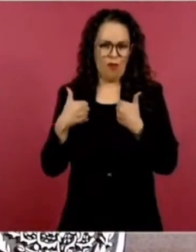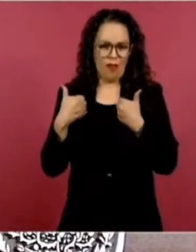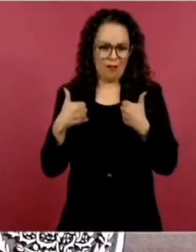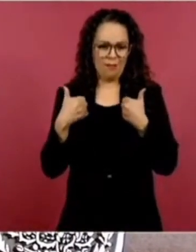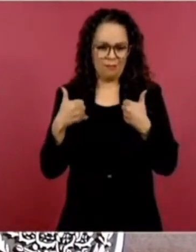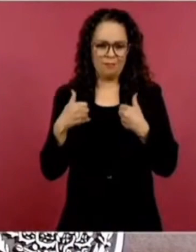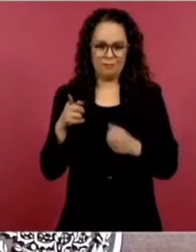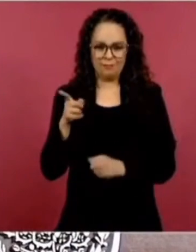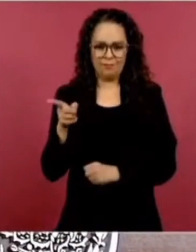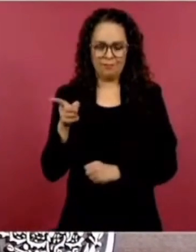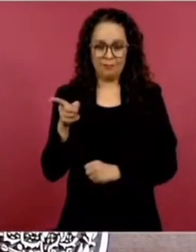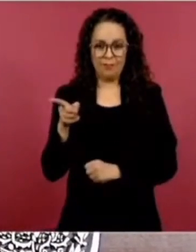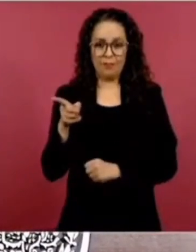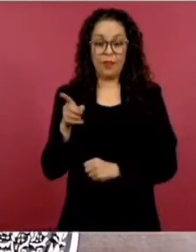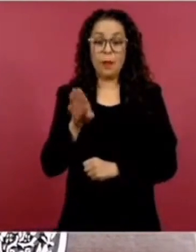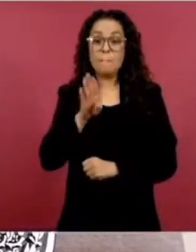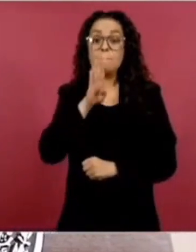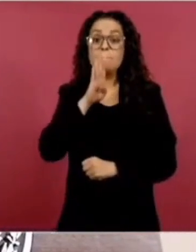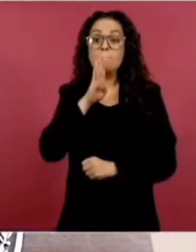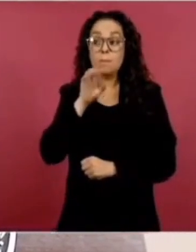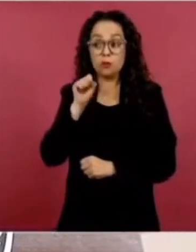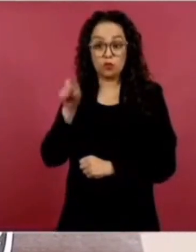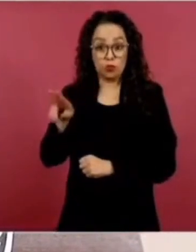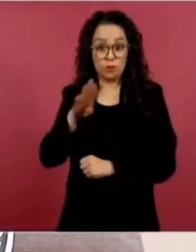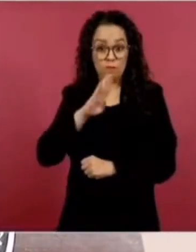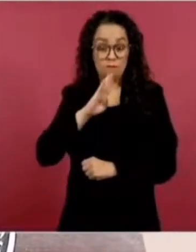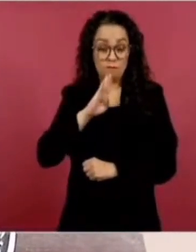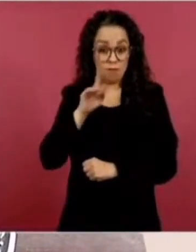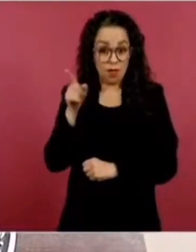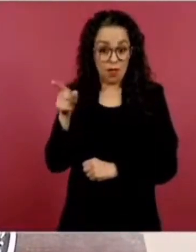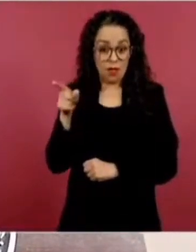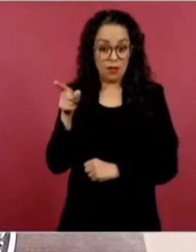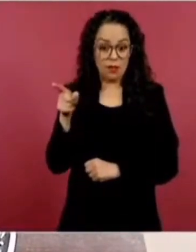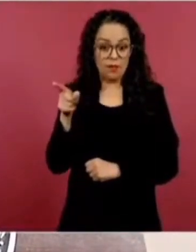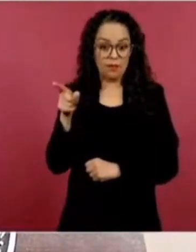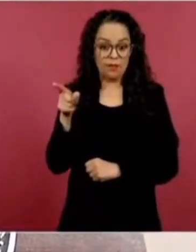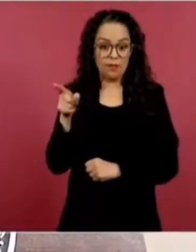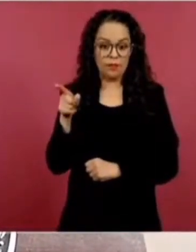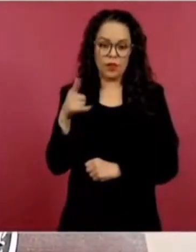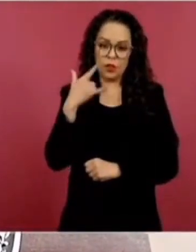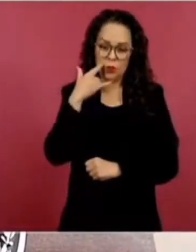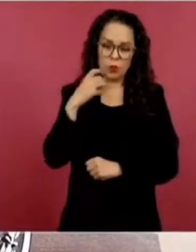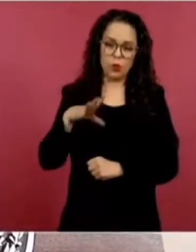Y su mamá hace labor social.